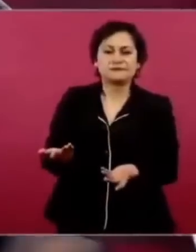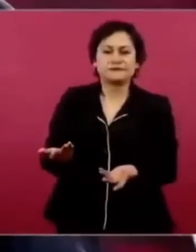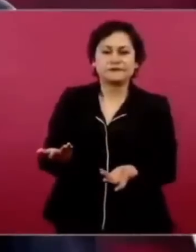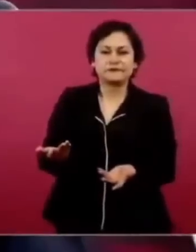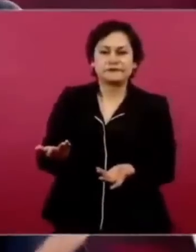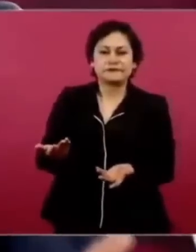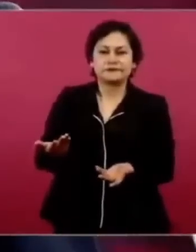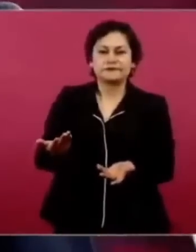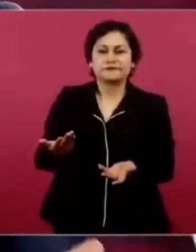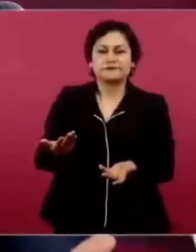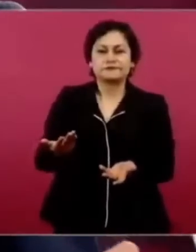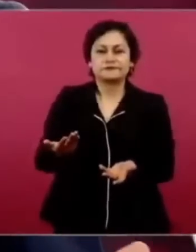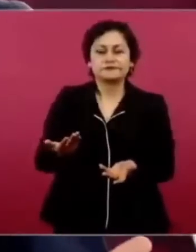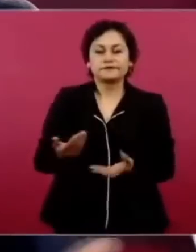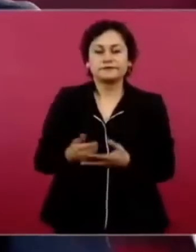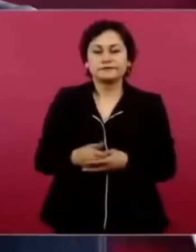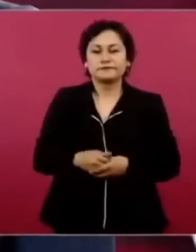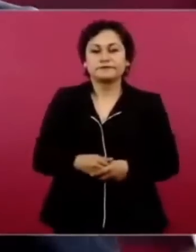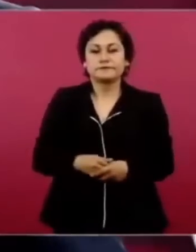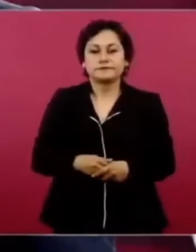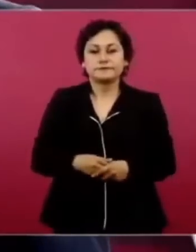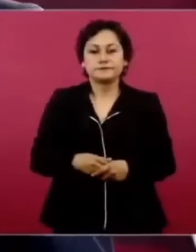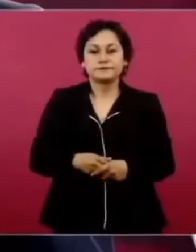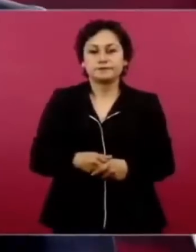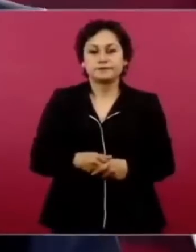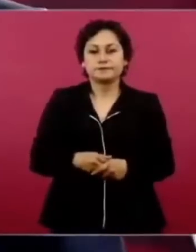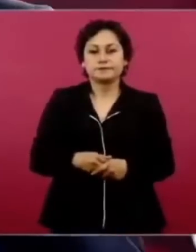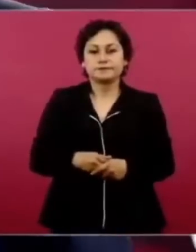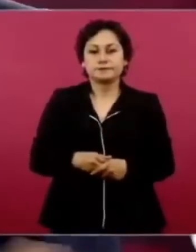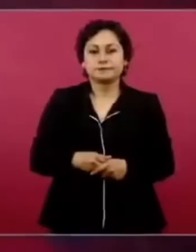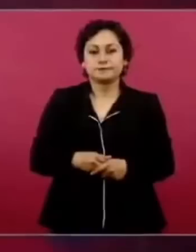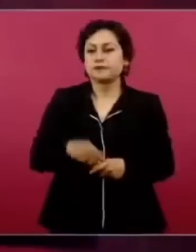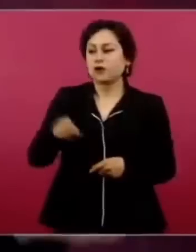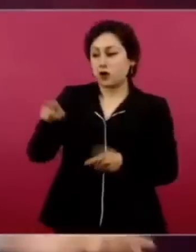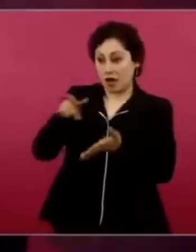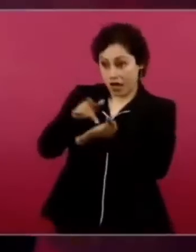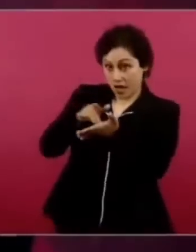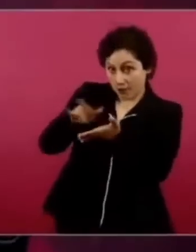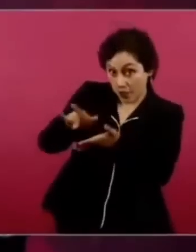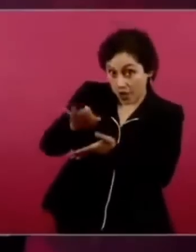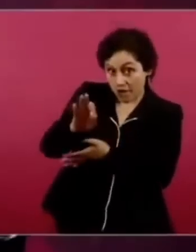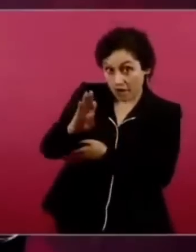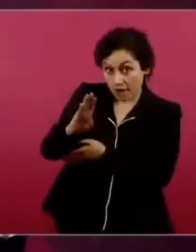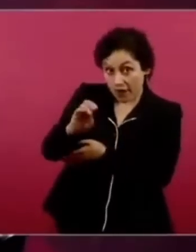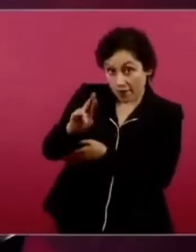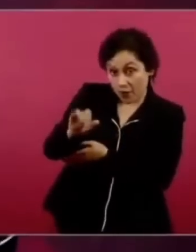¿van a apoyar o no van a apoyar